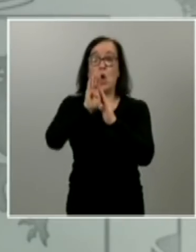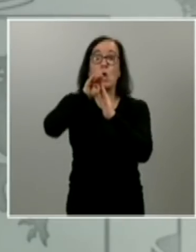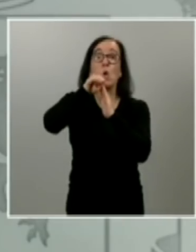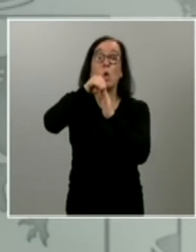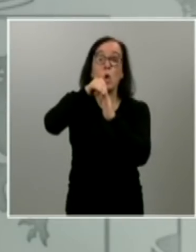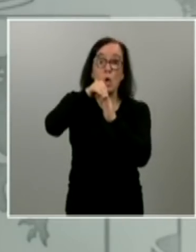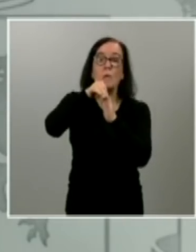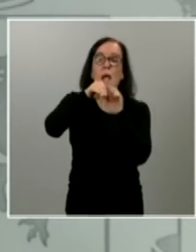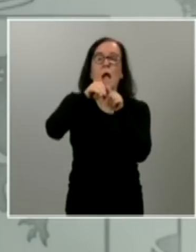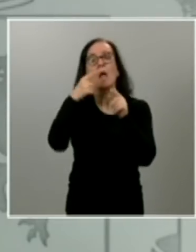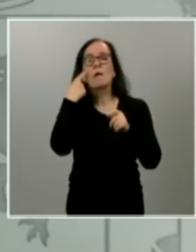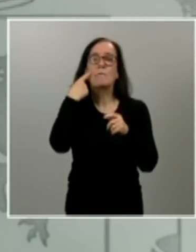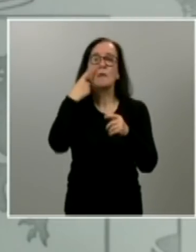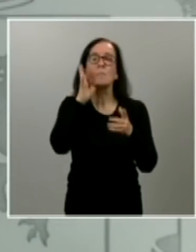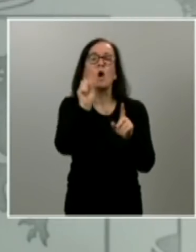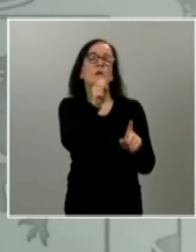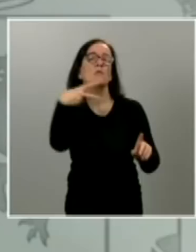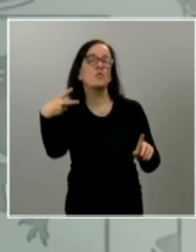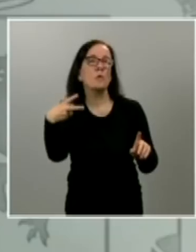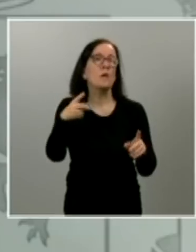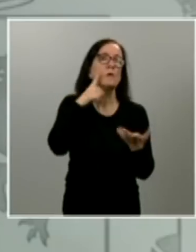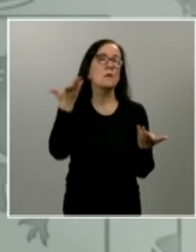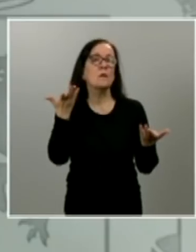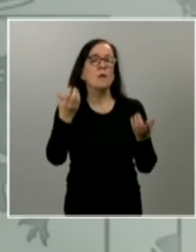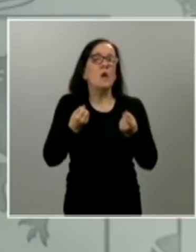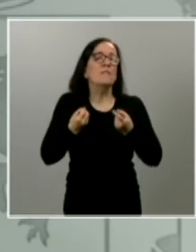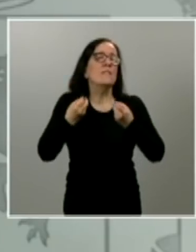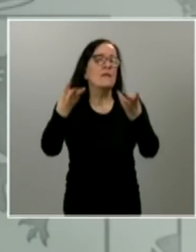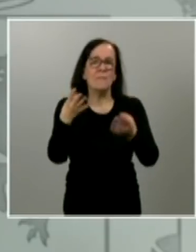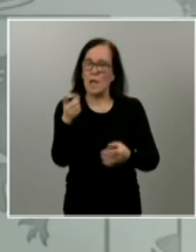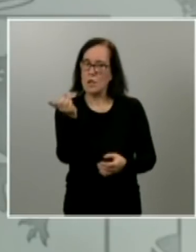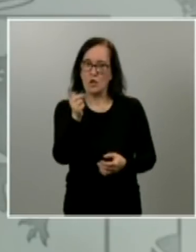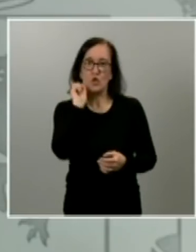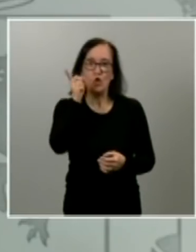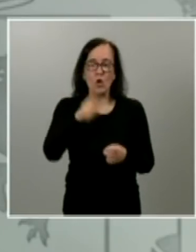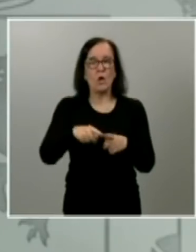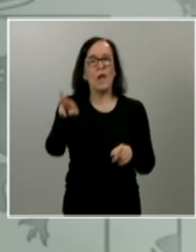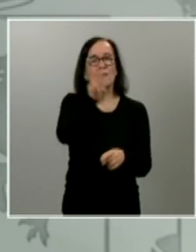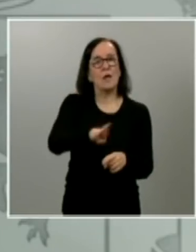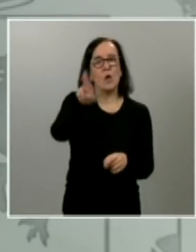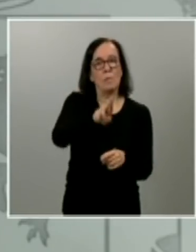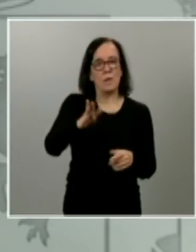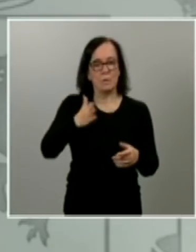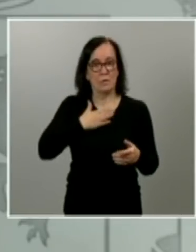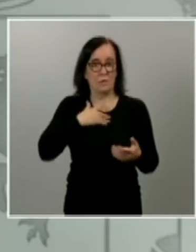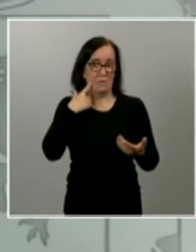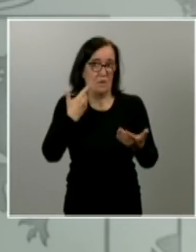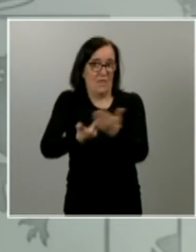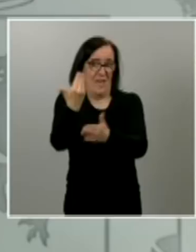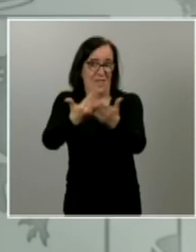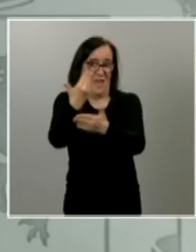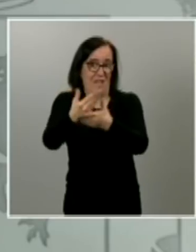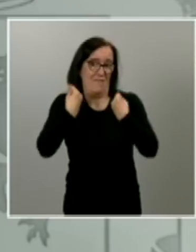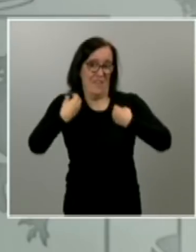los resultados no solamente en términos de cifras sino también de recuperación de nuestra propia cotidianidad es decir